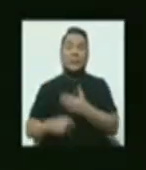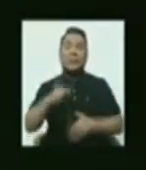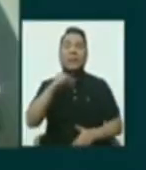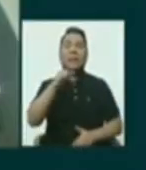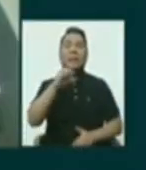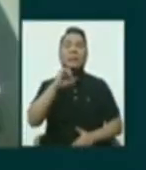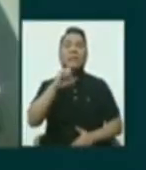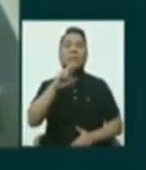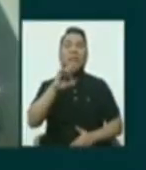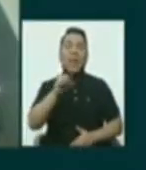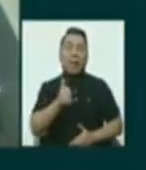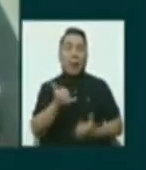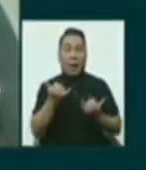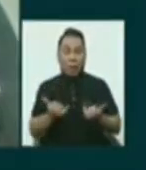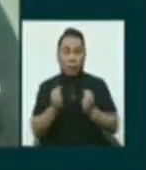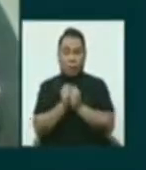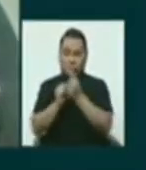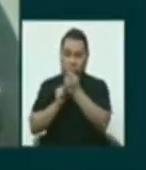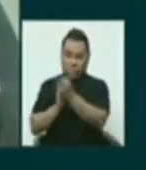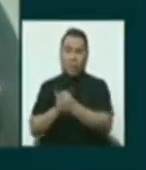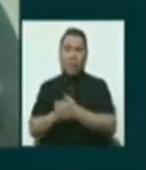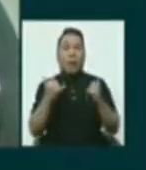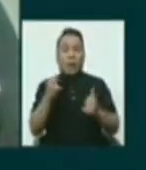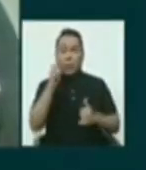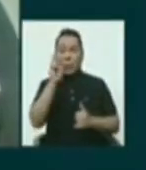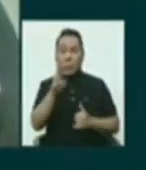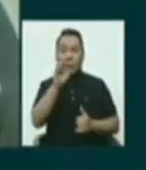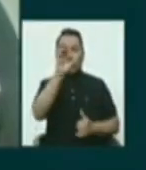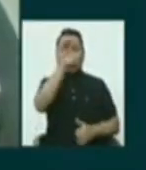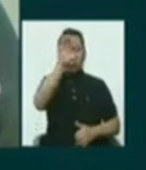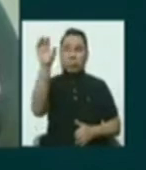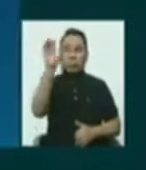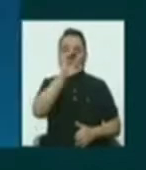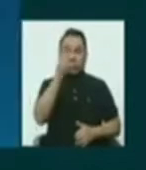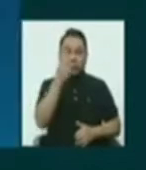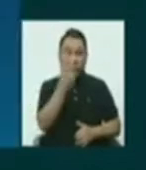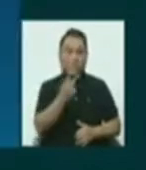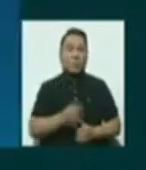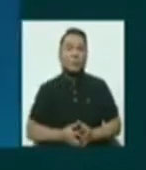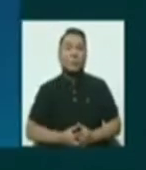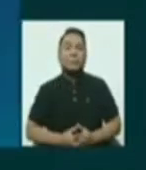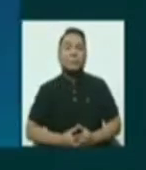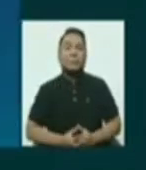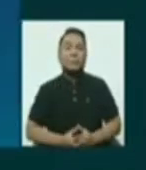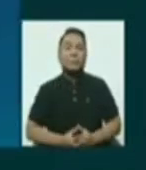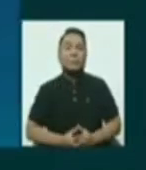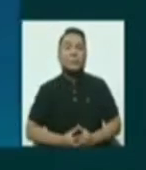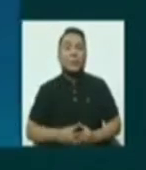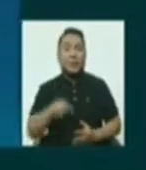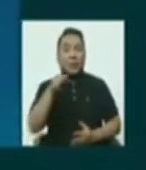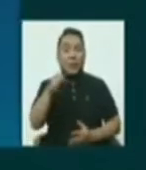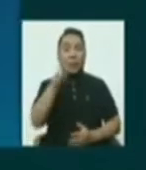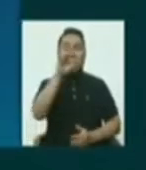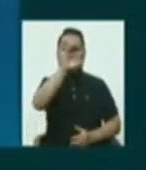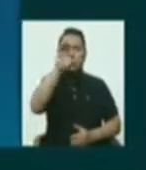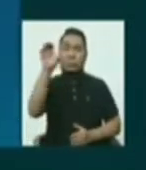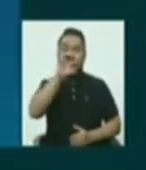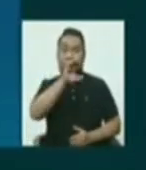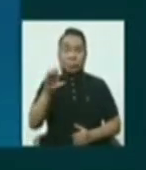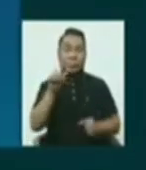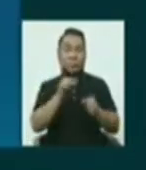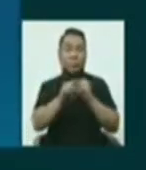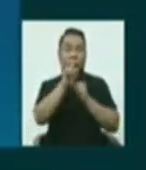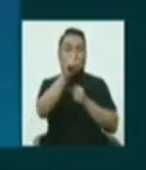Hola, vamos ahora con usted y vamos a ver el mosaico en pantalla. Este mosaico, como ya lo hemos dicho,